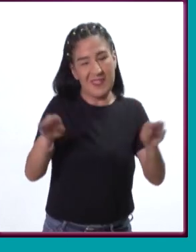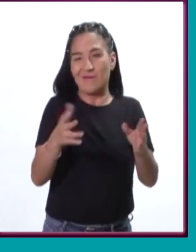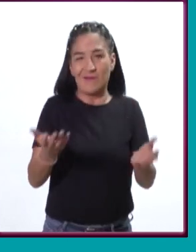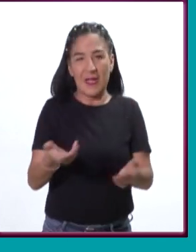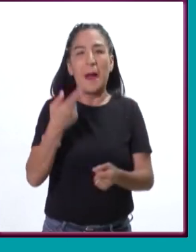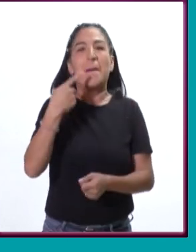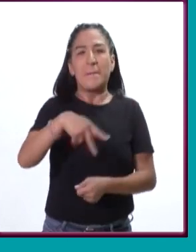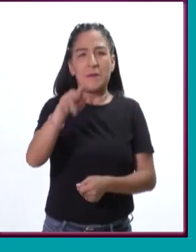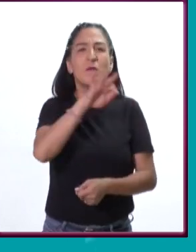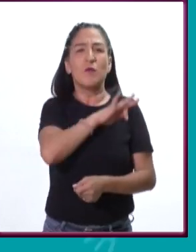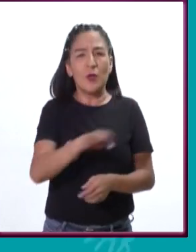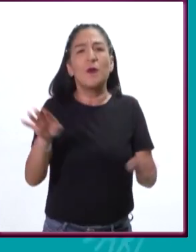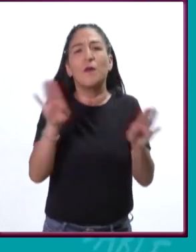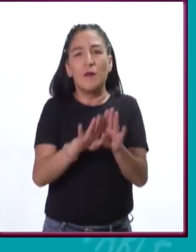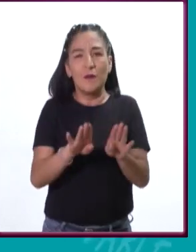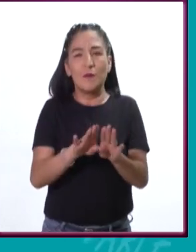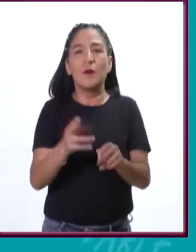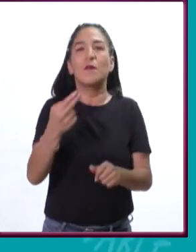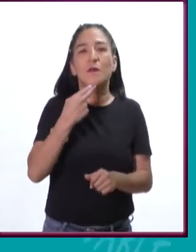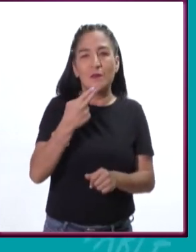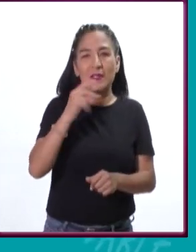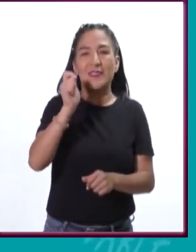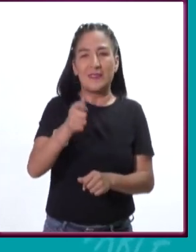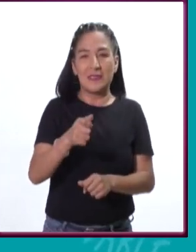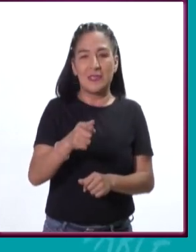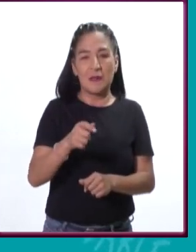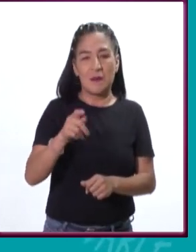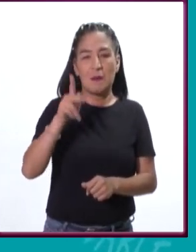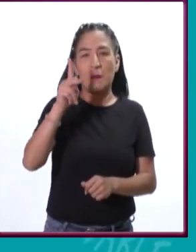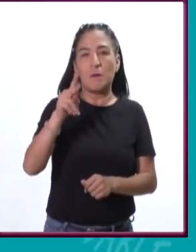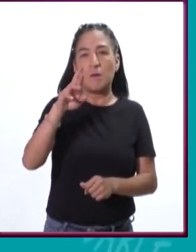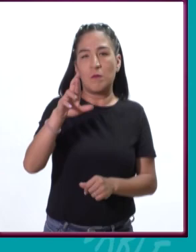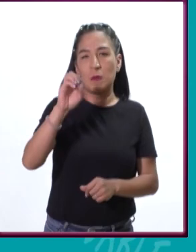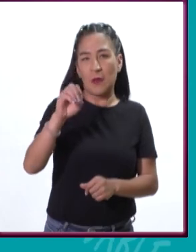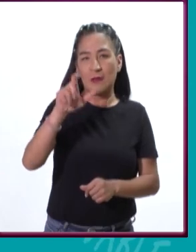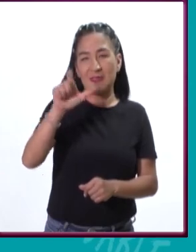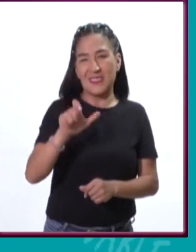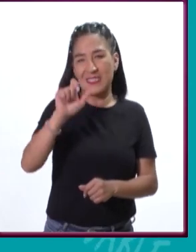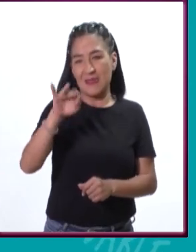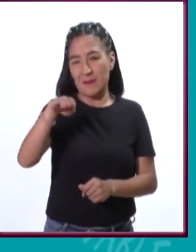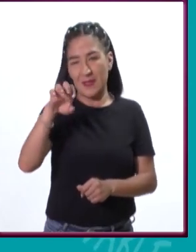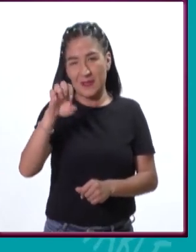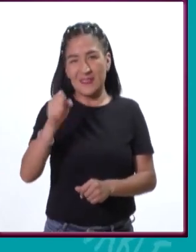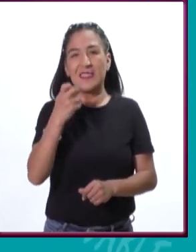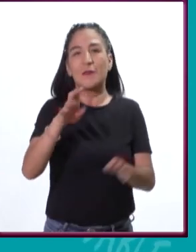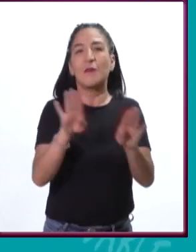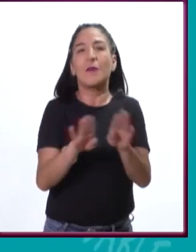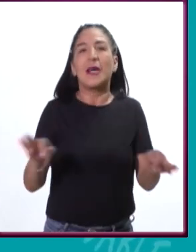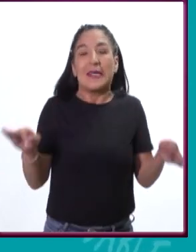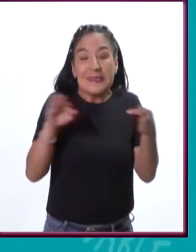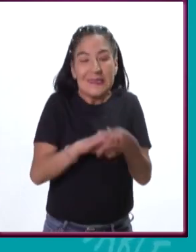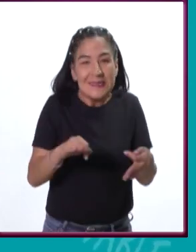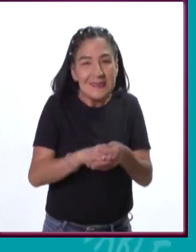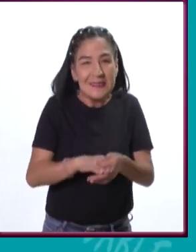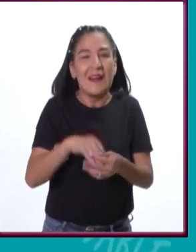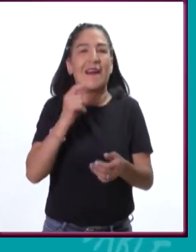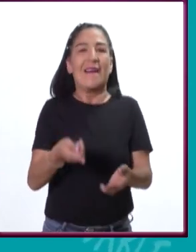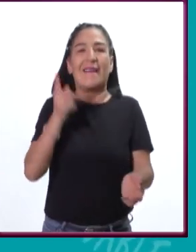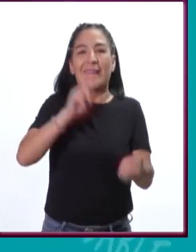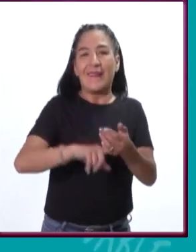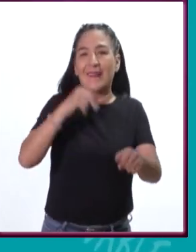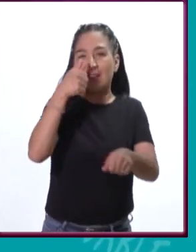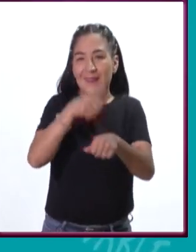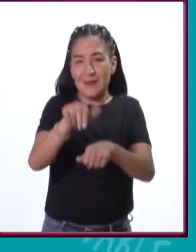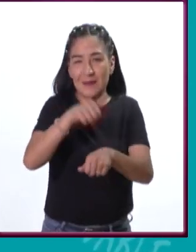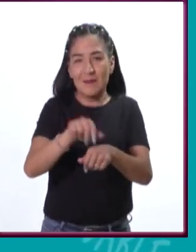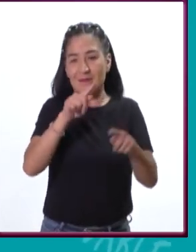físicos, que si tengo un pedazo de un objeto y más o menos puedo calcular la longitud, puedo